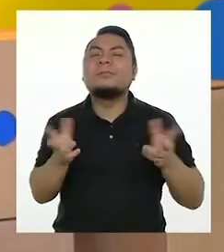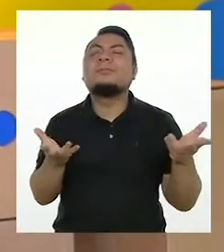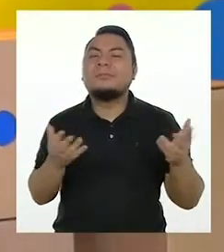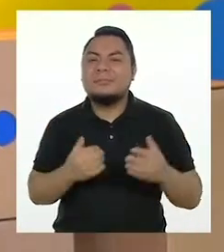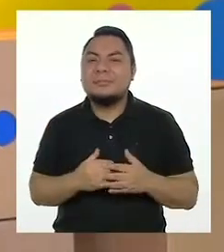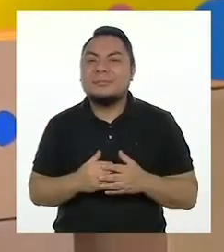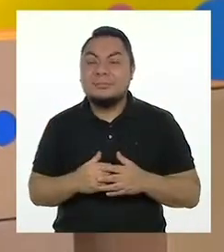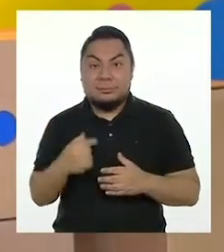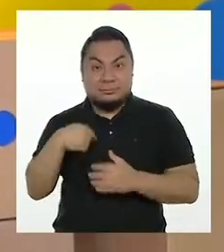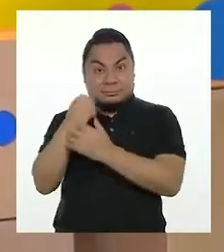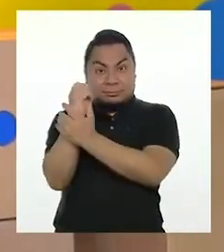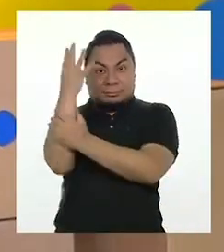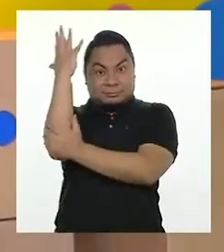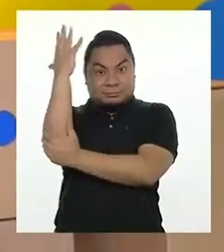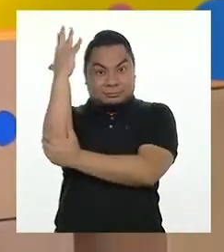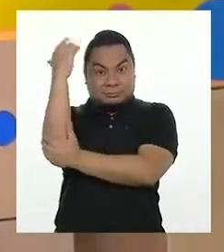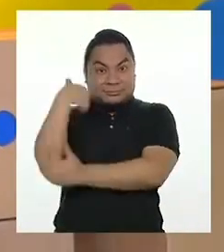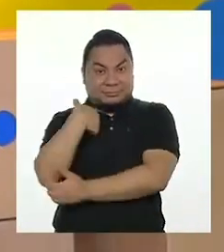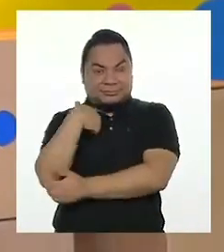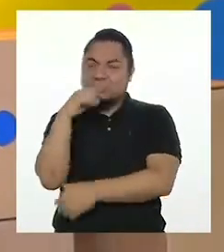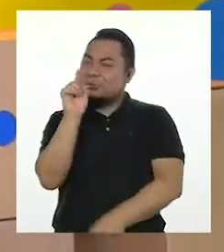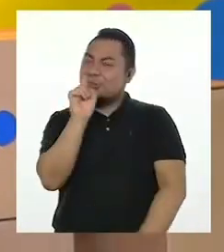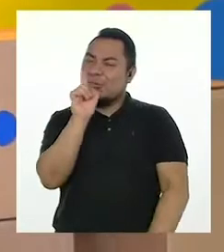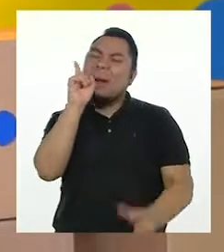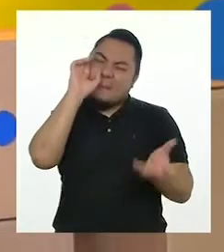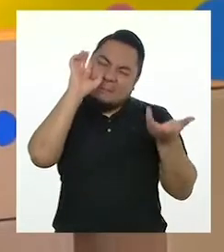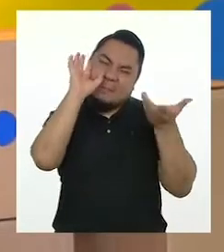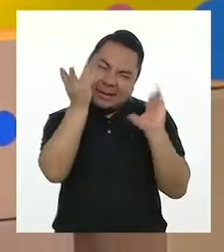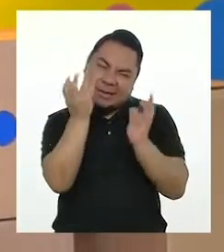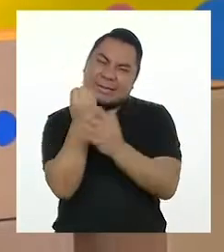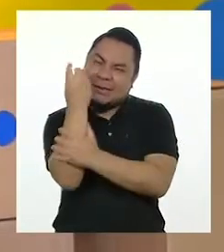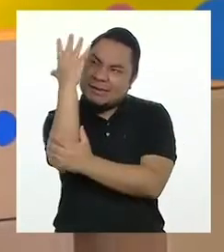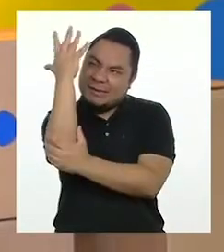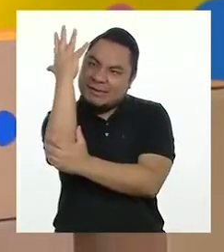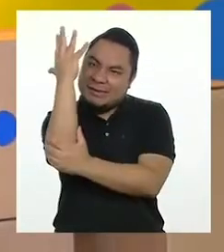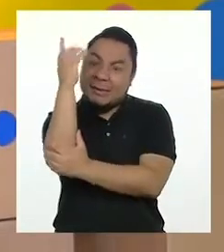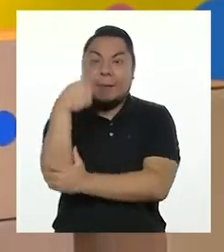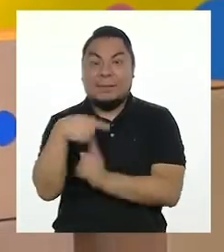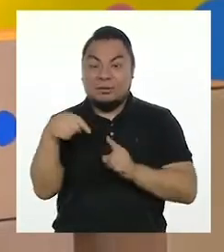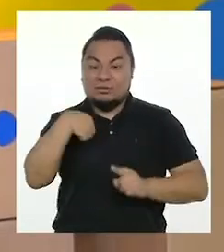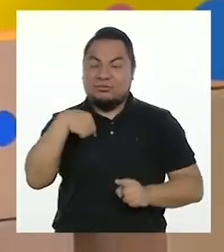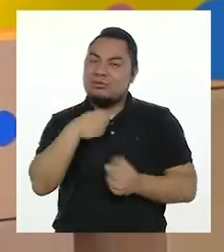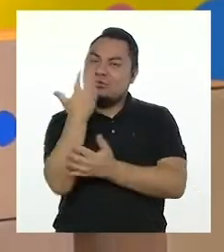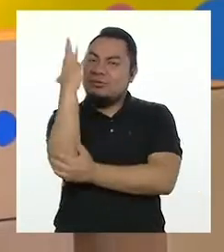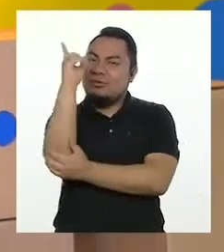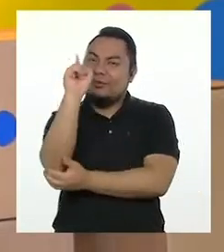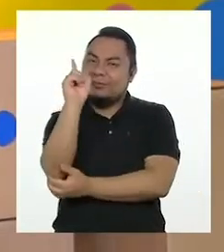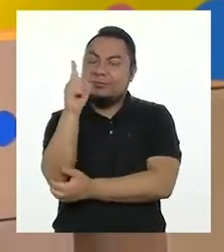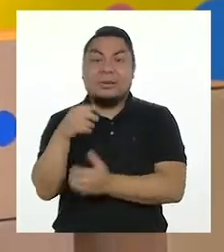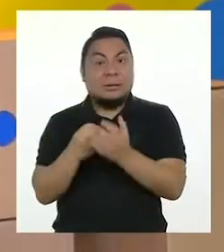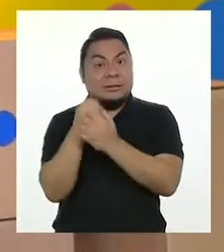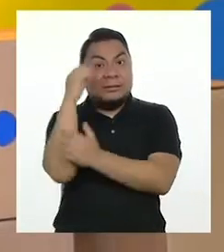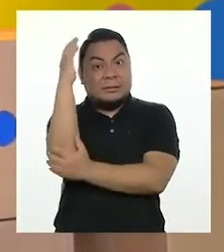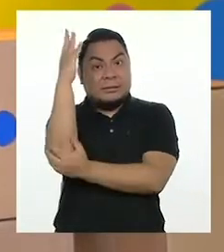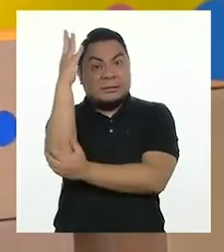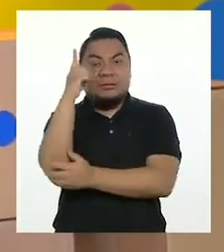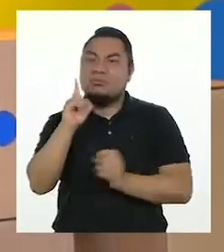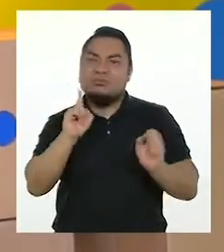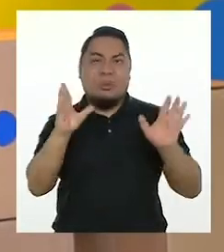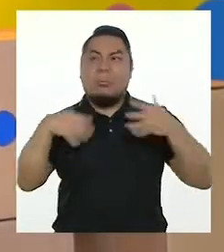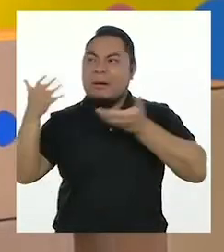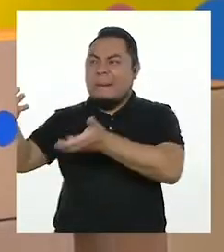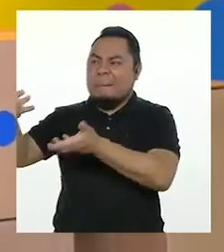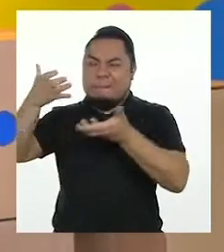¿Un árbol? No. Parezco un árbol, pero no soy un árbol. Los árboles no se pueden hervir